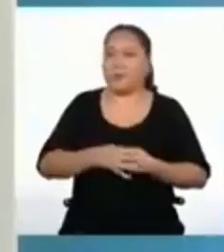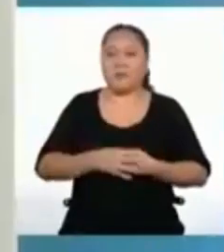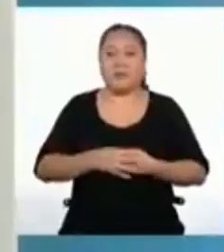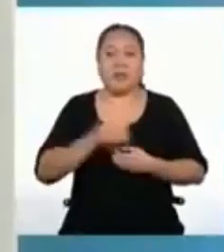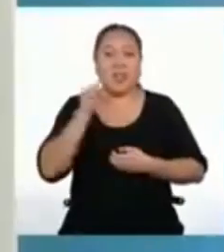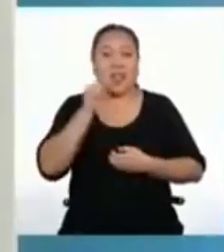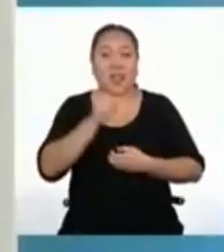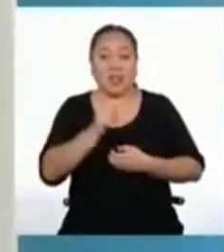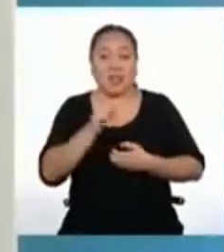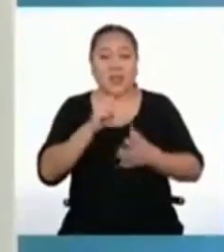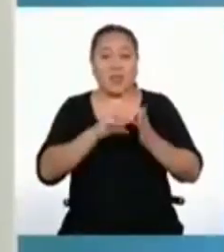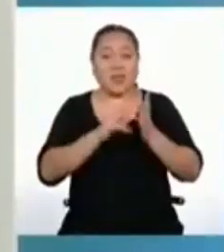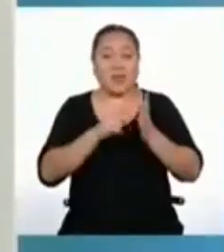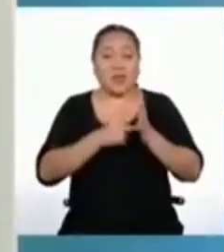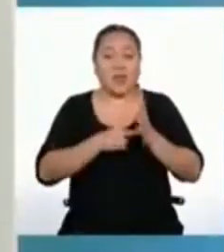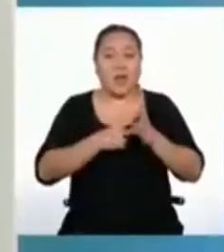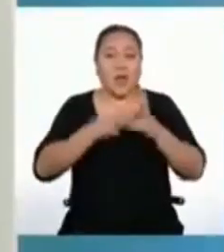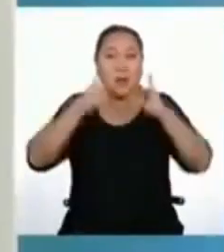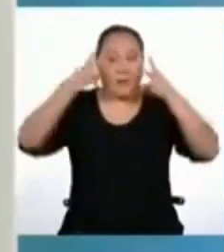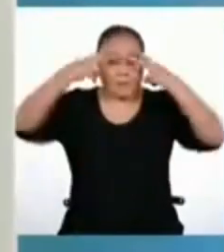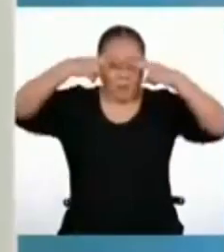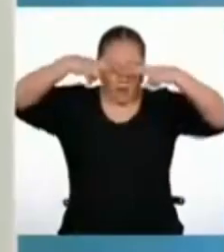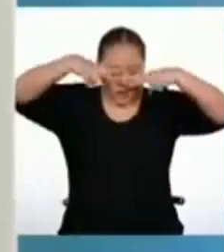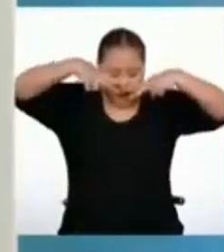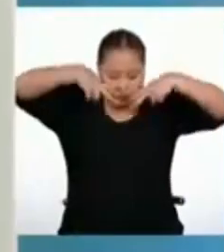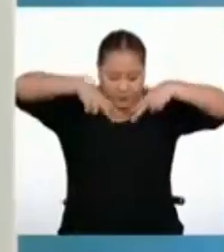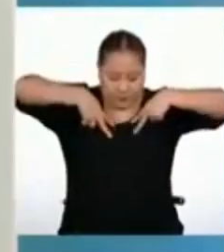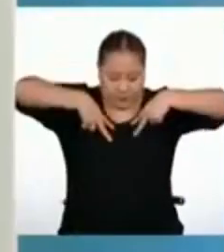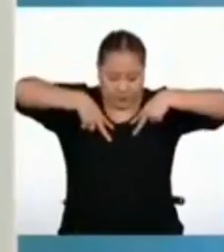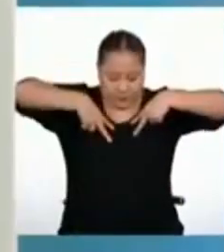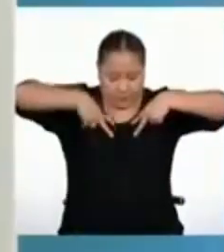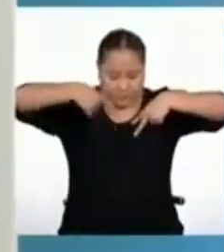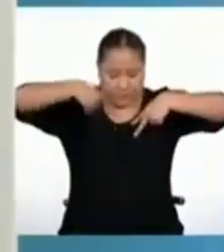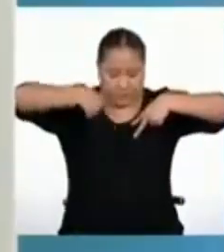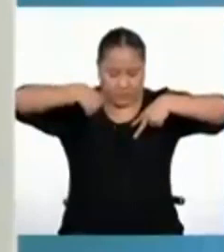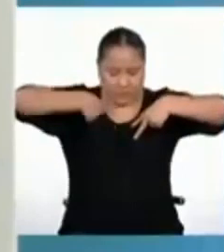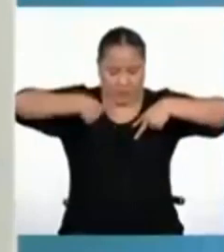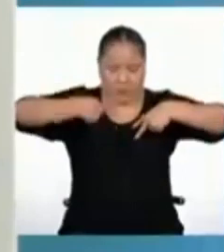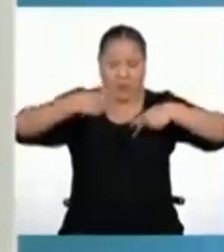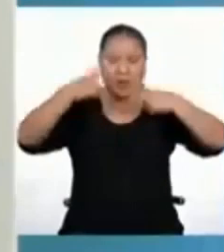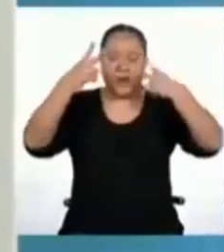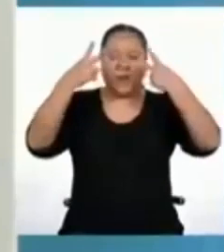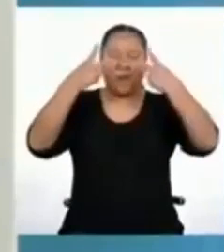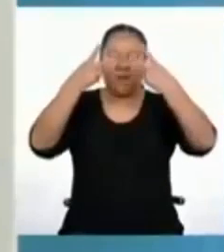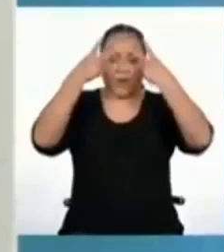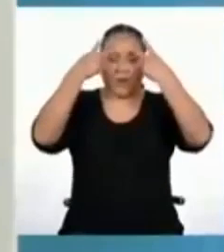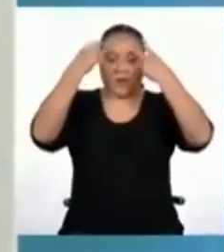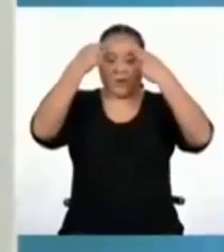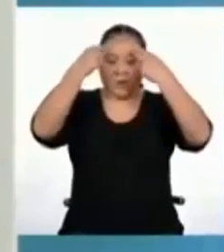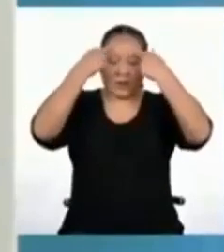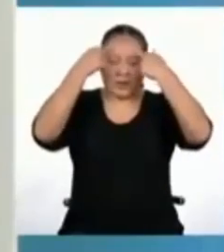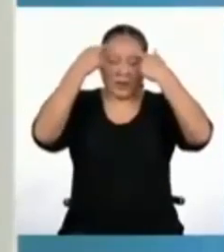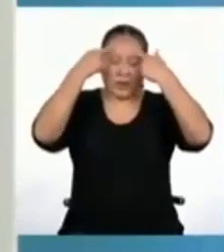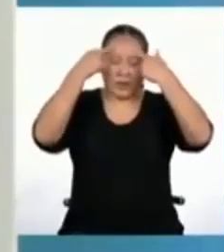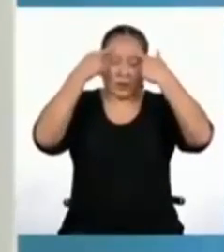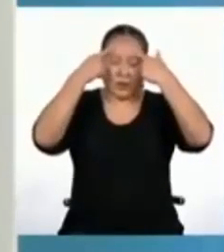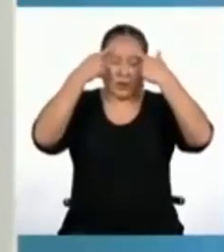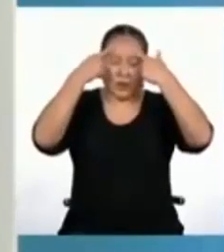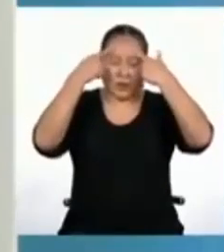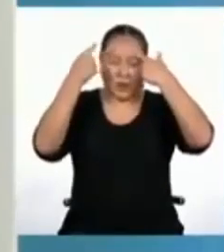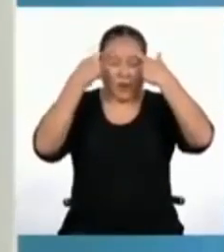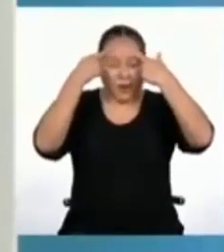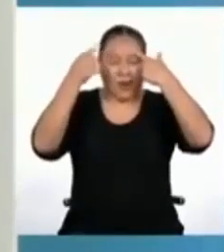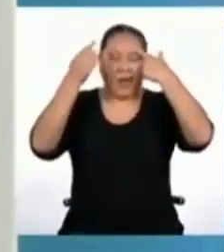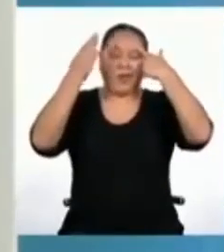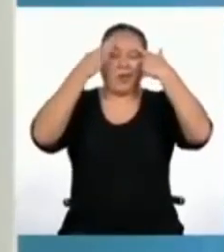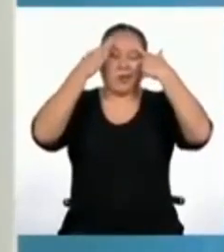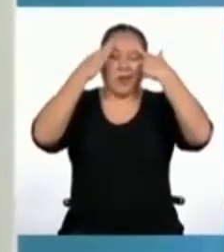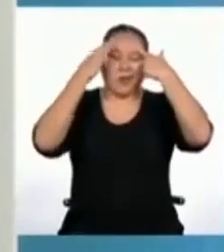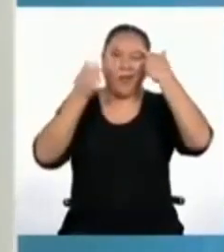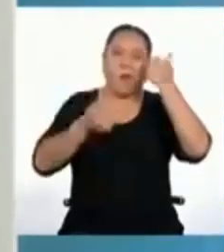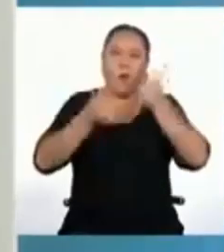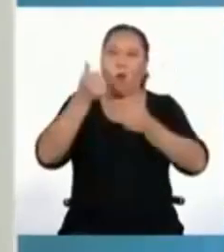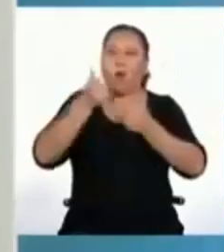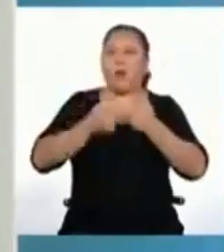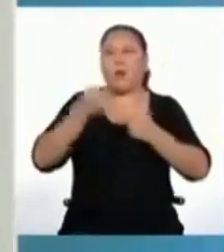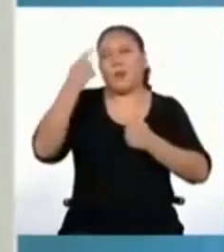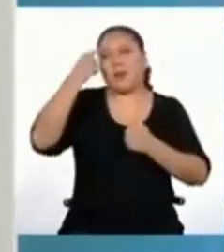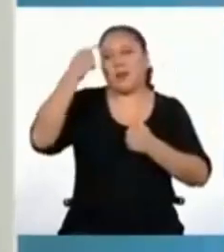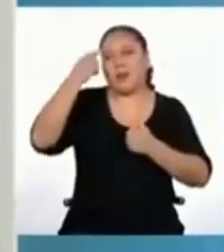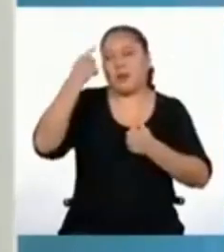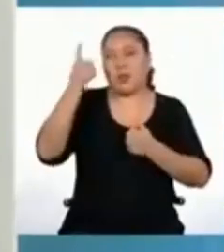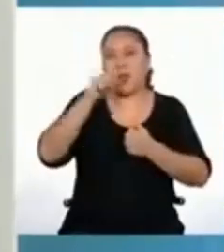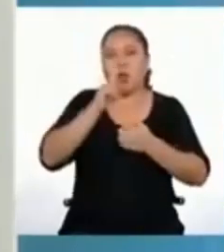Consiste en observar nuestros pensamientos, en identificarlos y no juzgarlos. No